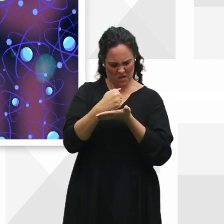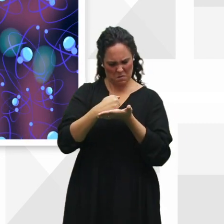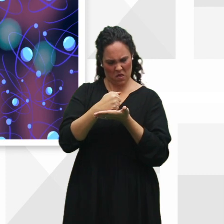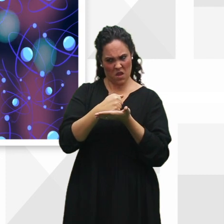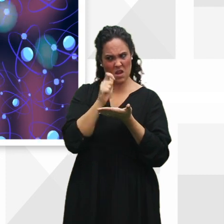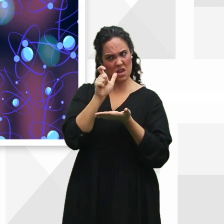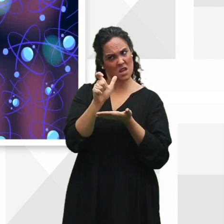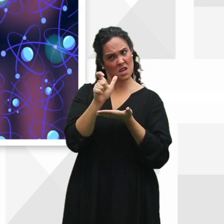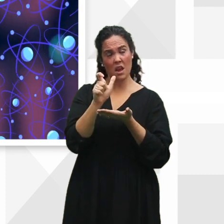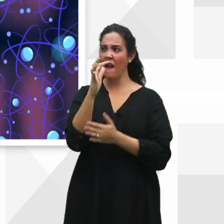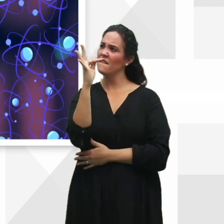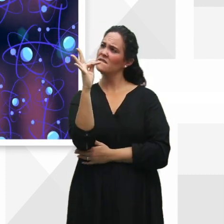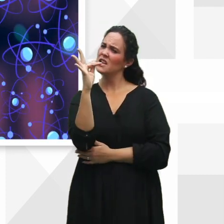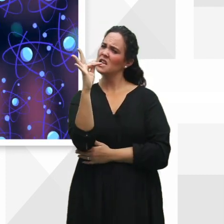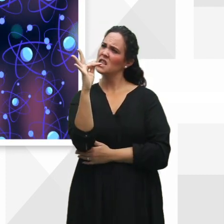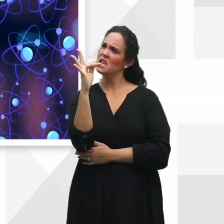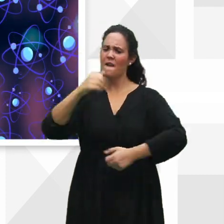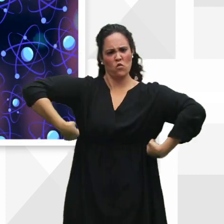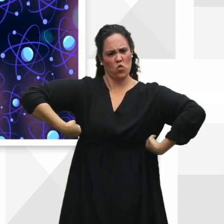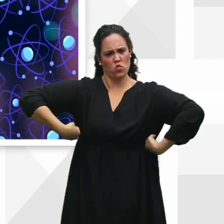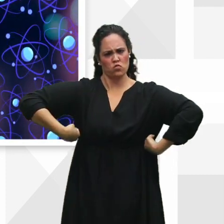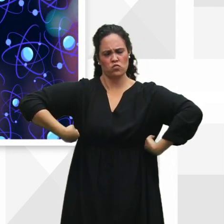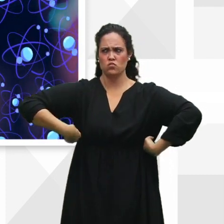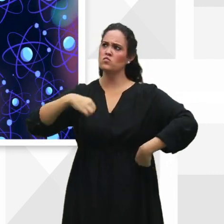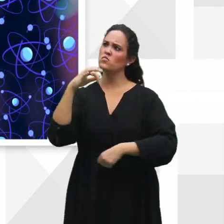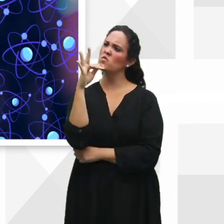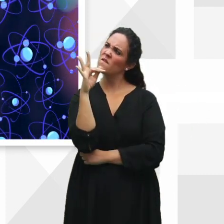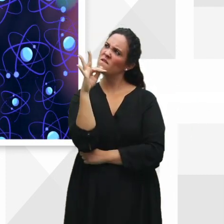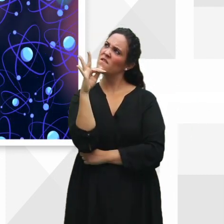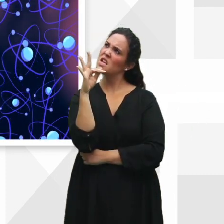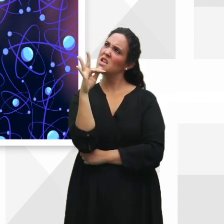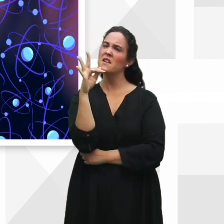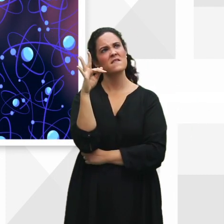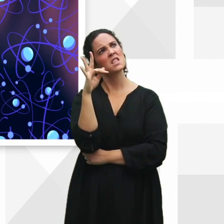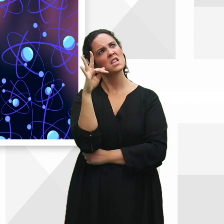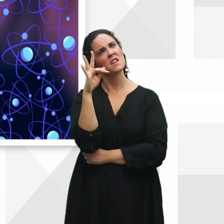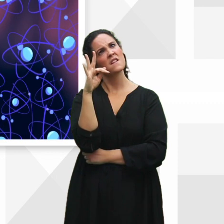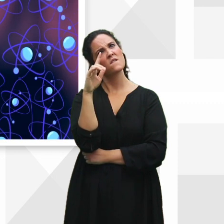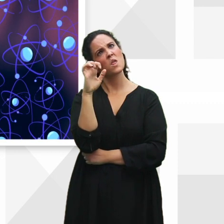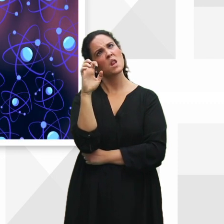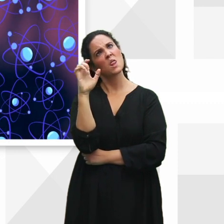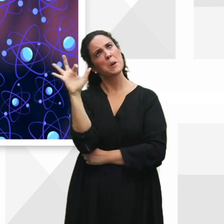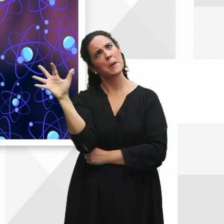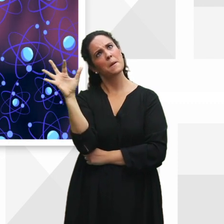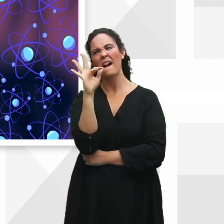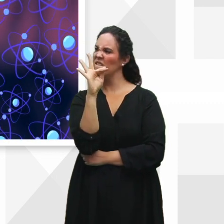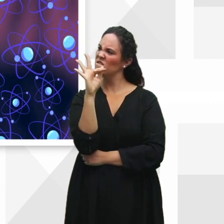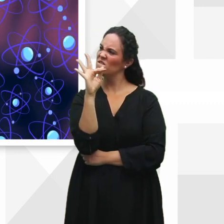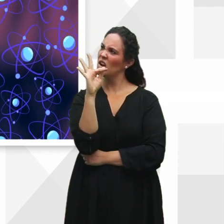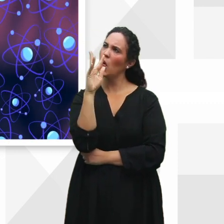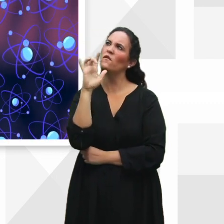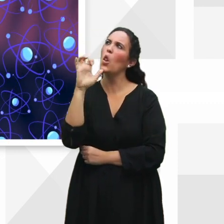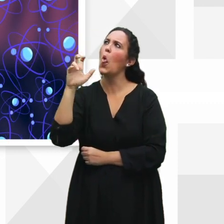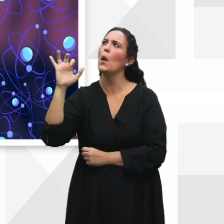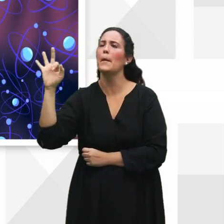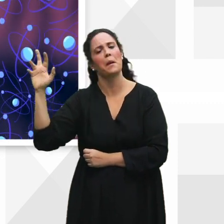¿De... ¿Forzudo? ¿De... ¿De... ¿De... flumisil? ¿No? ¿De... ¿De fluido